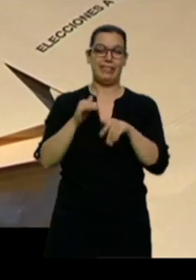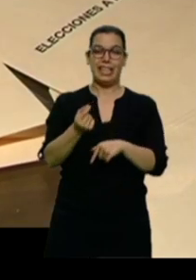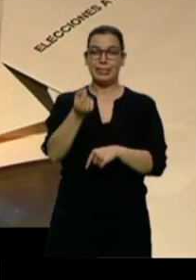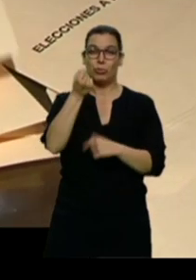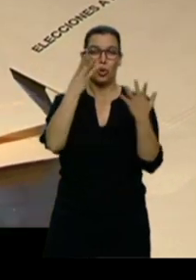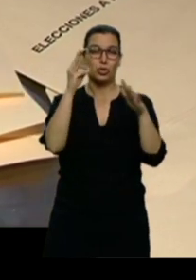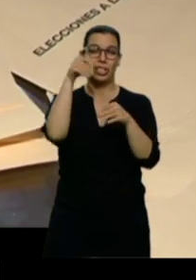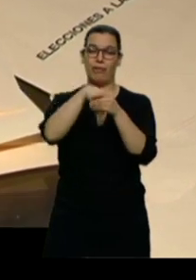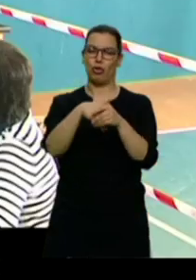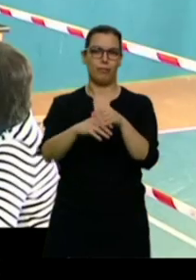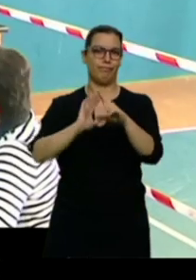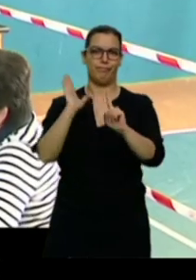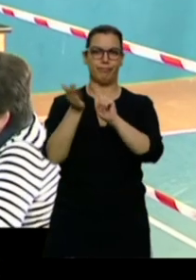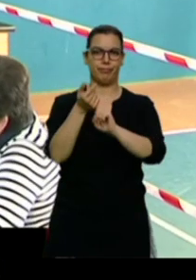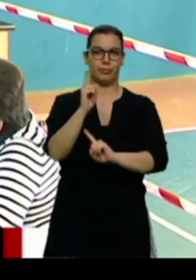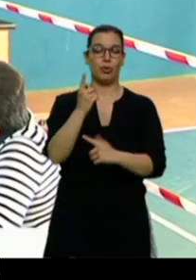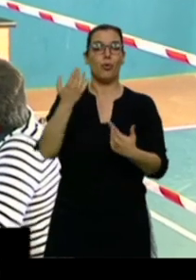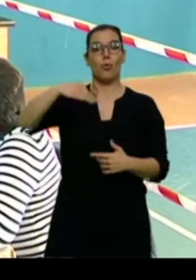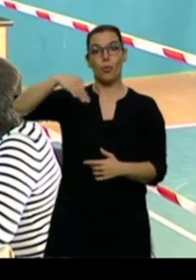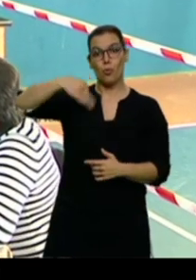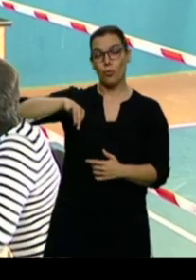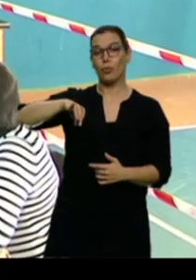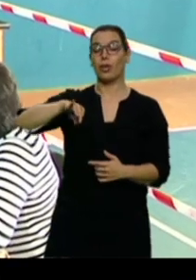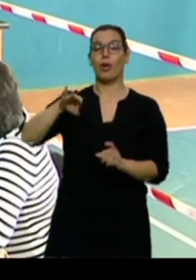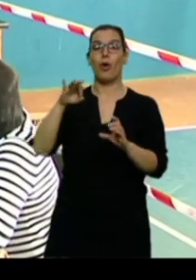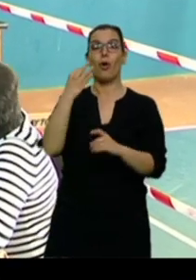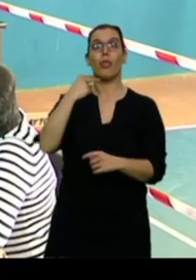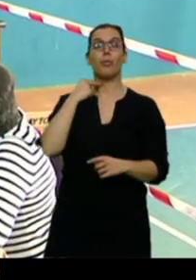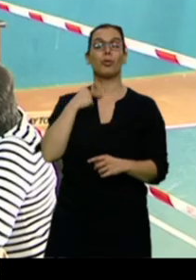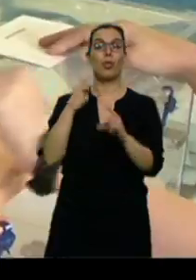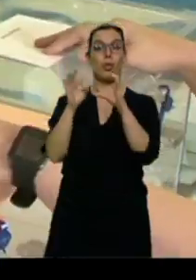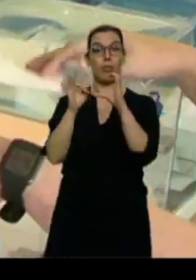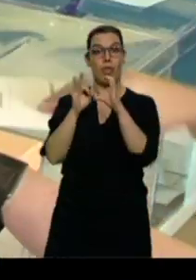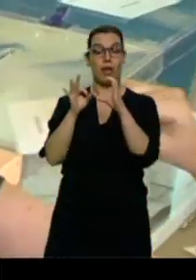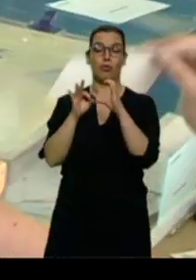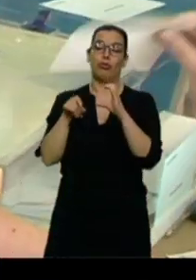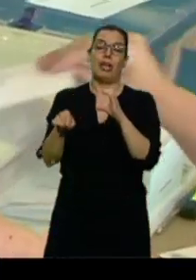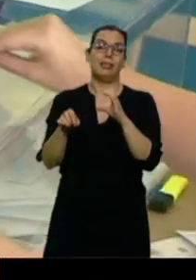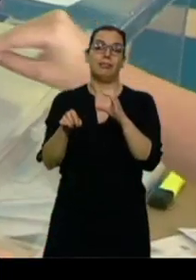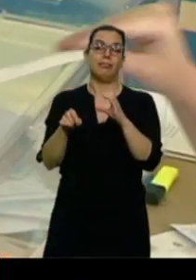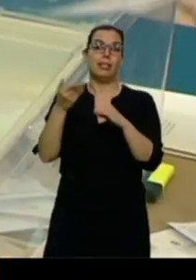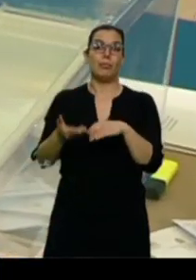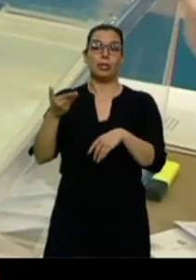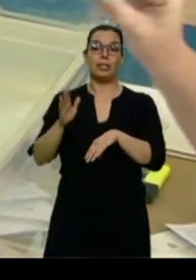Ciudadanos sigue siendo la llave en la diputación de Zamora. PP y PSOE ya lo han llamado para empezar a negociar.